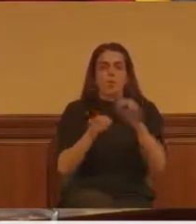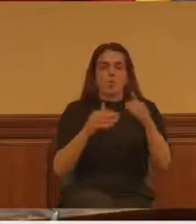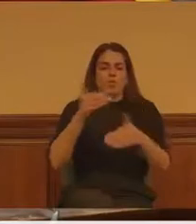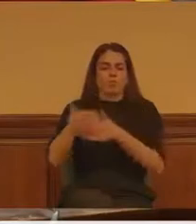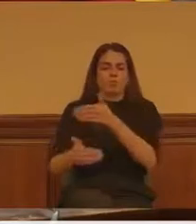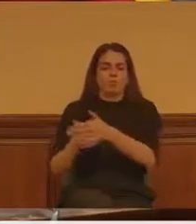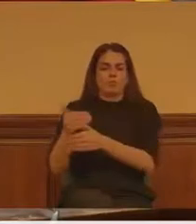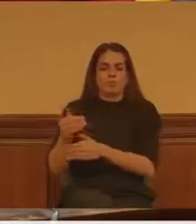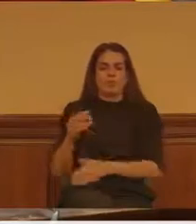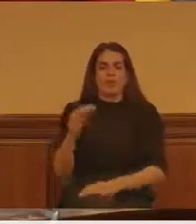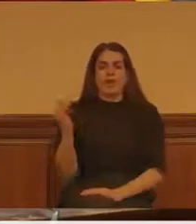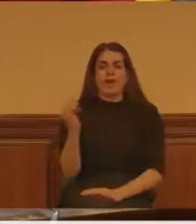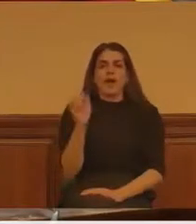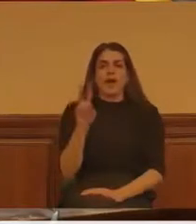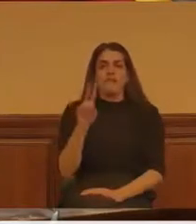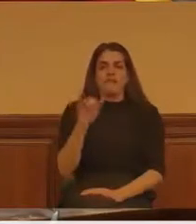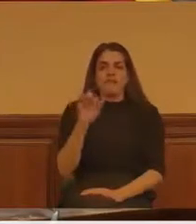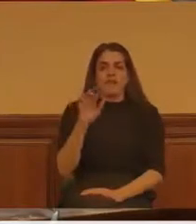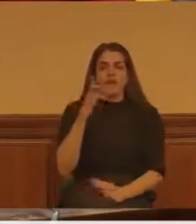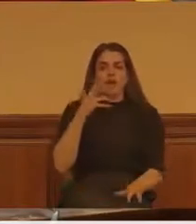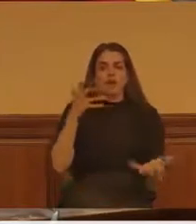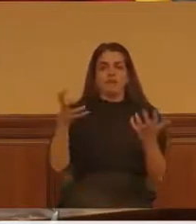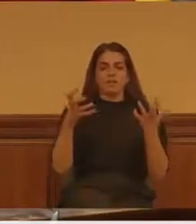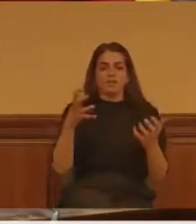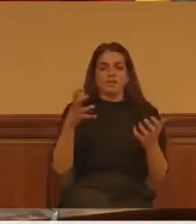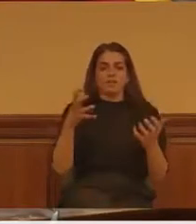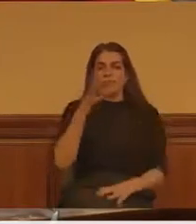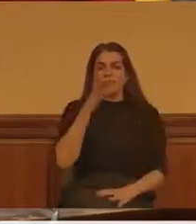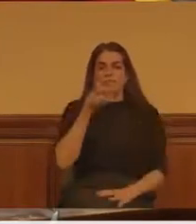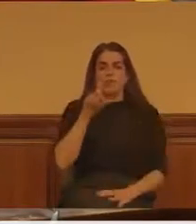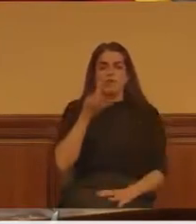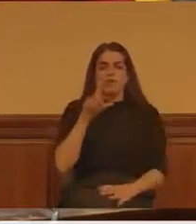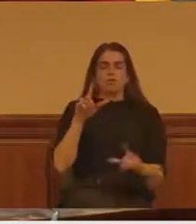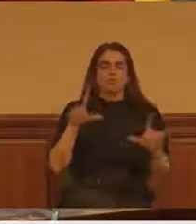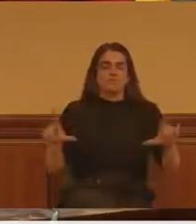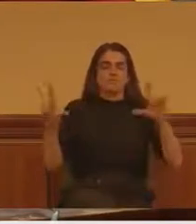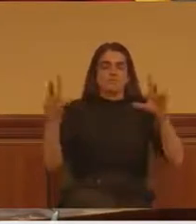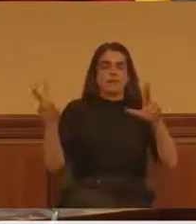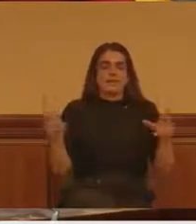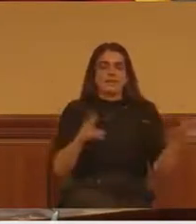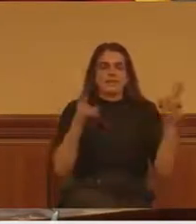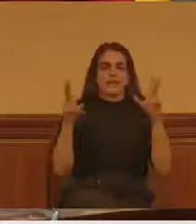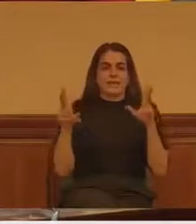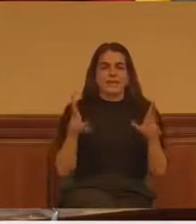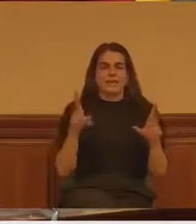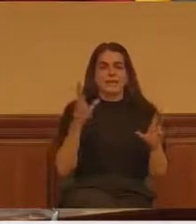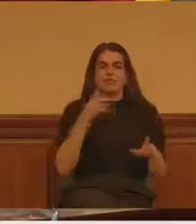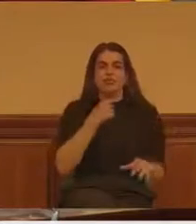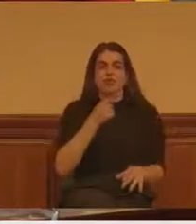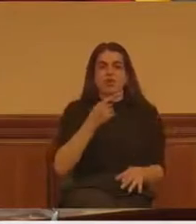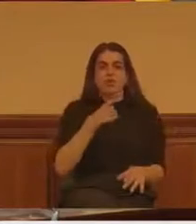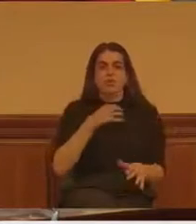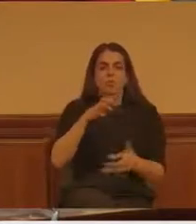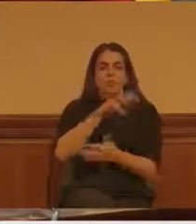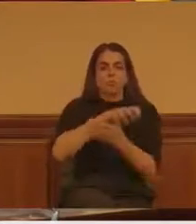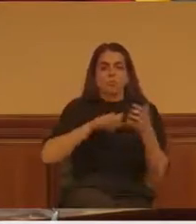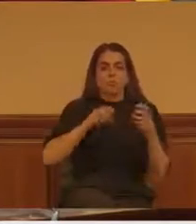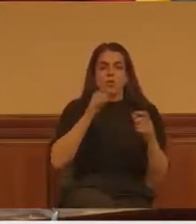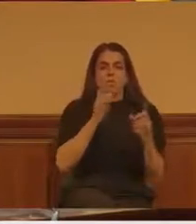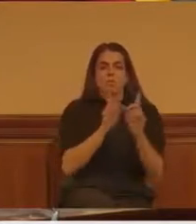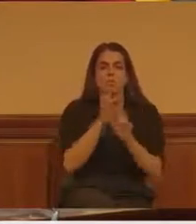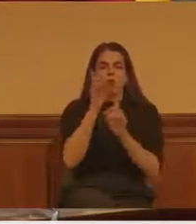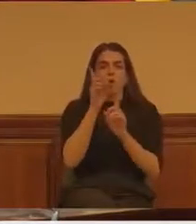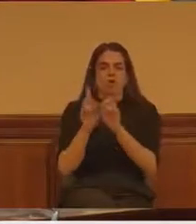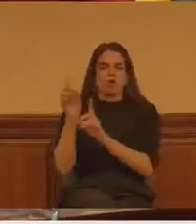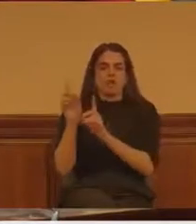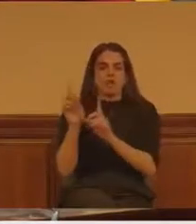artista Javier Crae por haber hecho un sketch cómico en el que freía hacia un revuelto de ajetes, trigueros y un crucifijo.